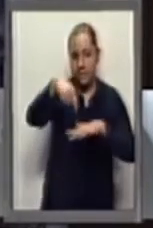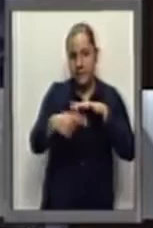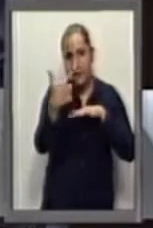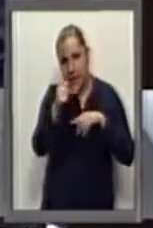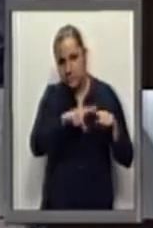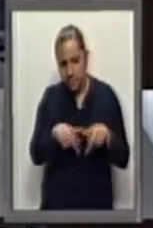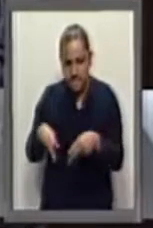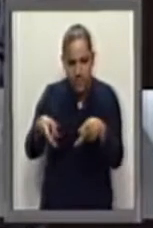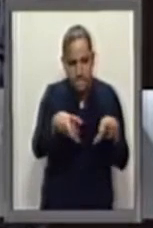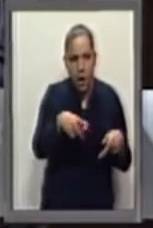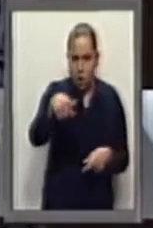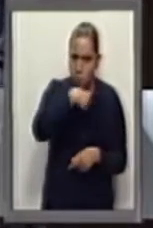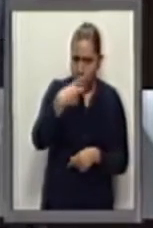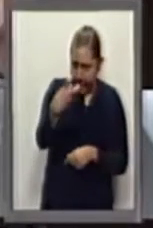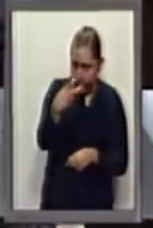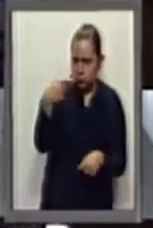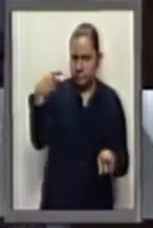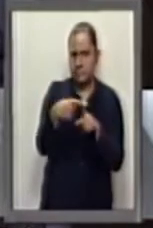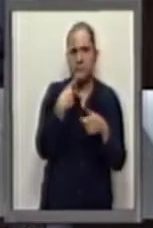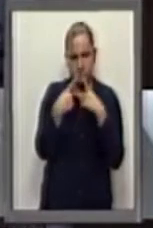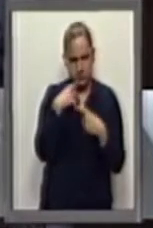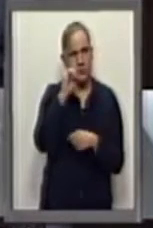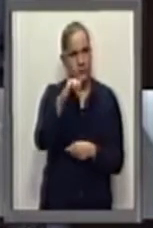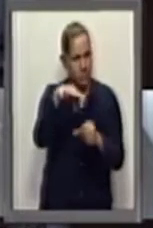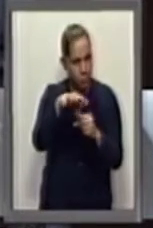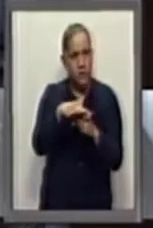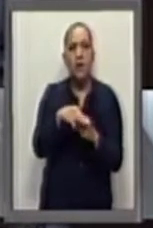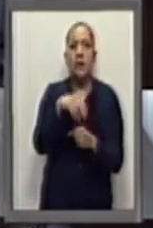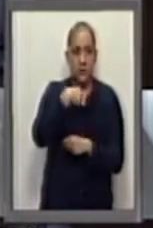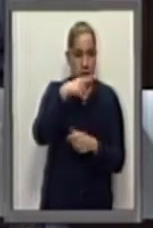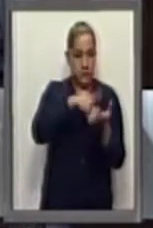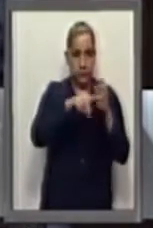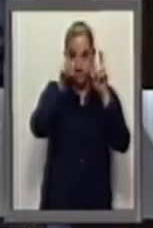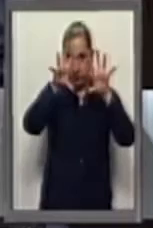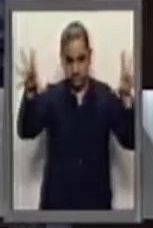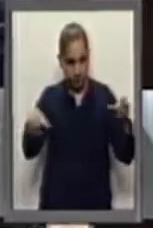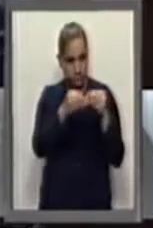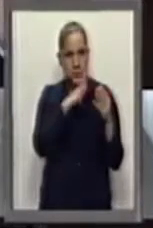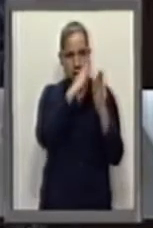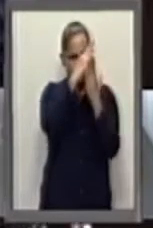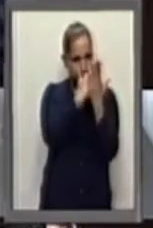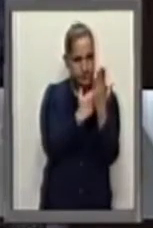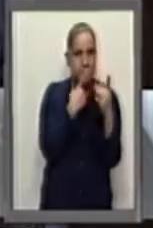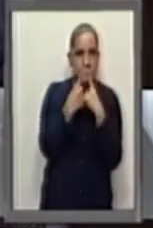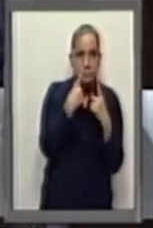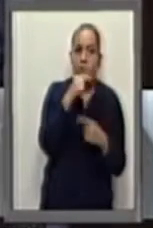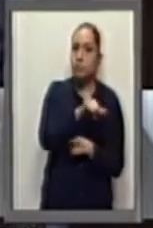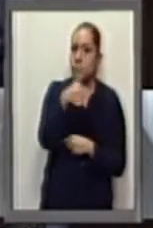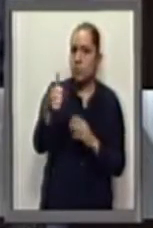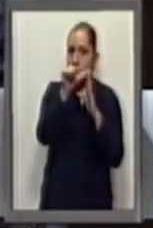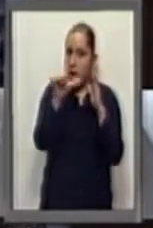peticiones concretas en el dictamen, aunque haremos reservas en lo particular porque consideramos que hay asimetría